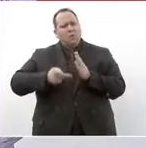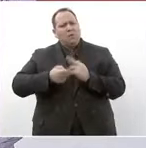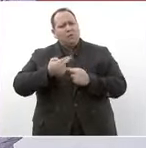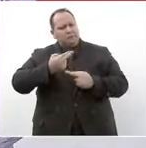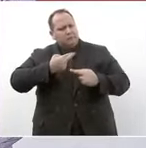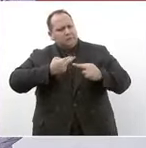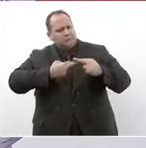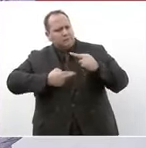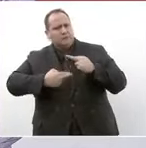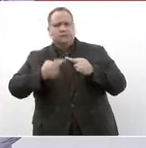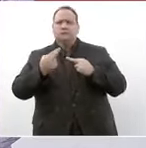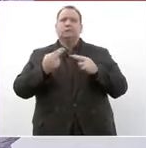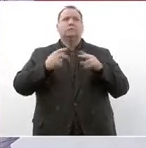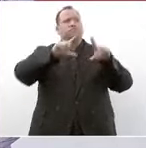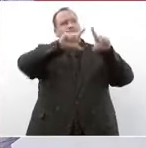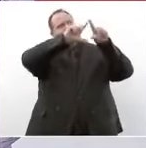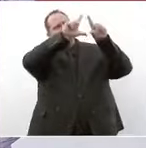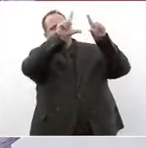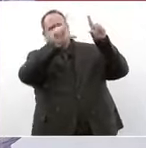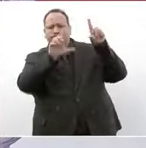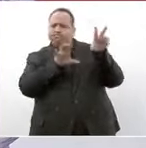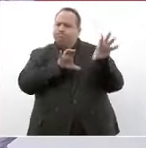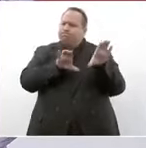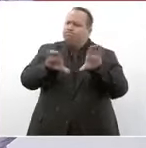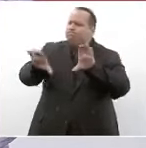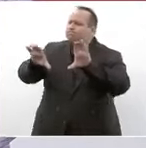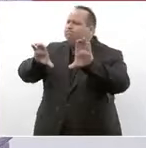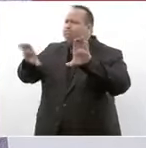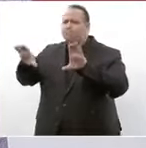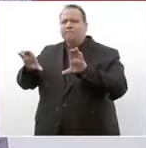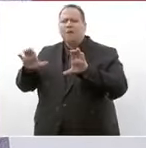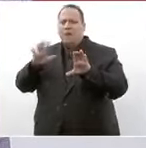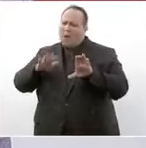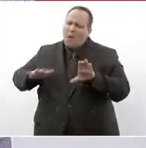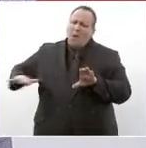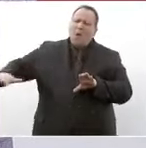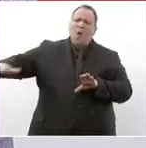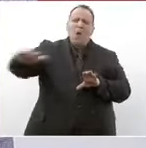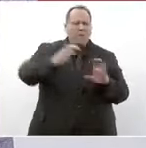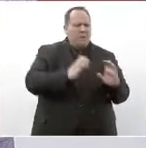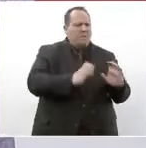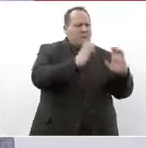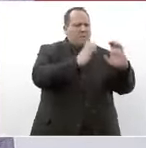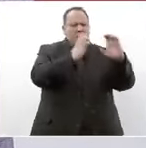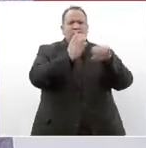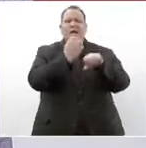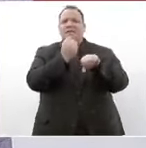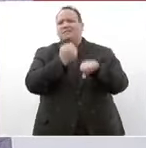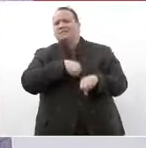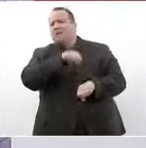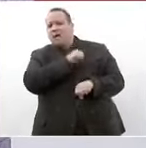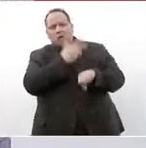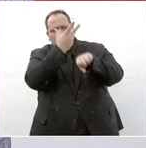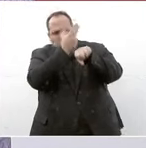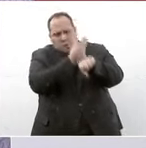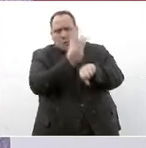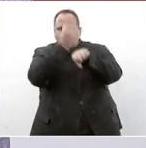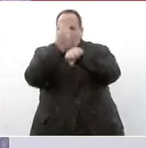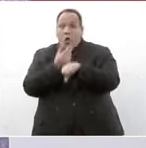al fortalecimiento de toda la infraestructura de salud modernizando